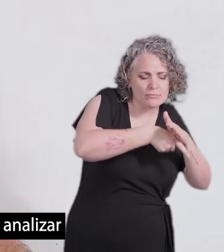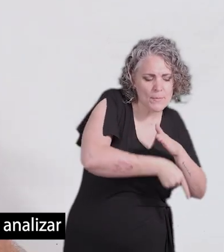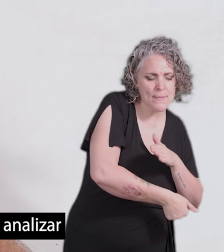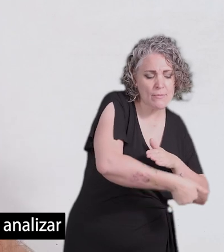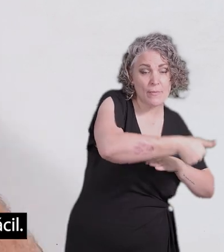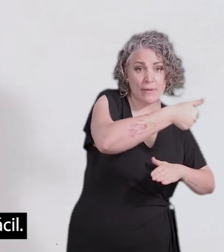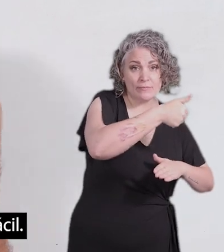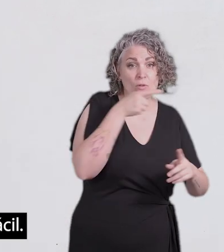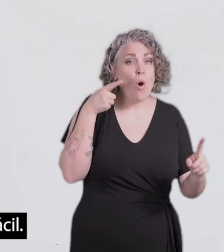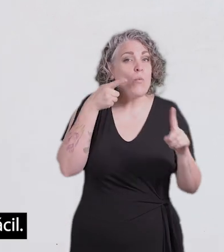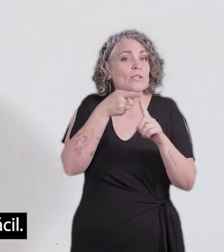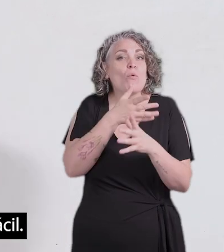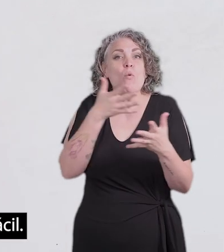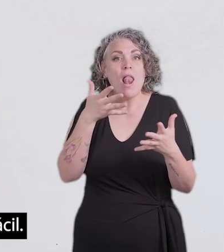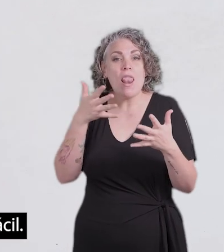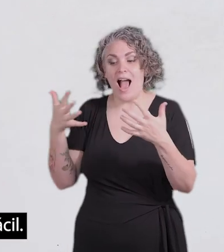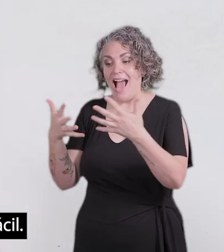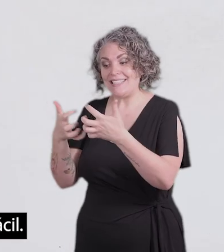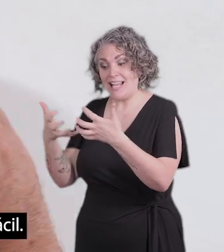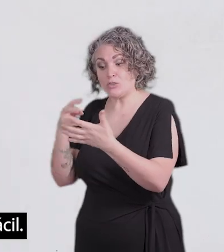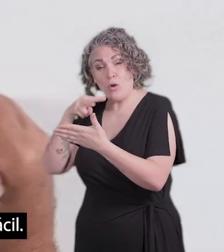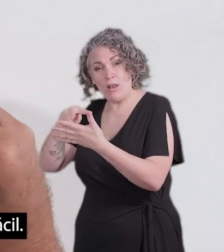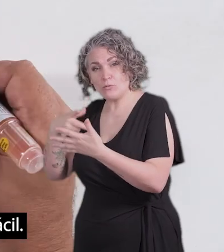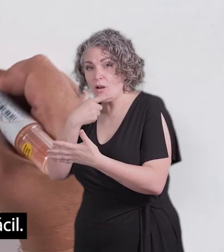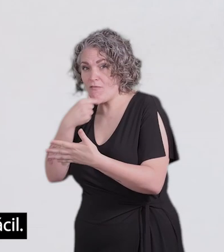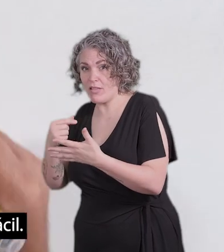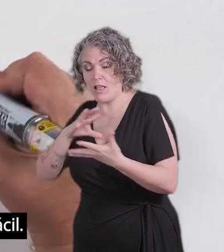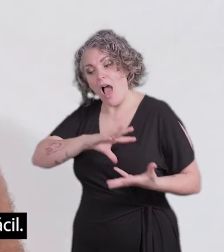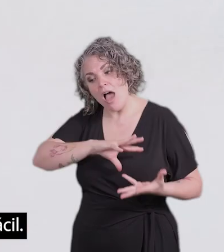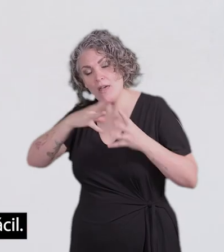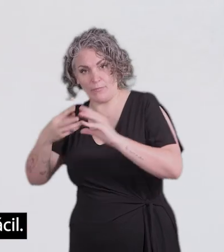Para adaptarlo a un texto en lectura fácil